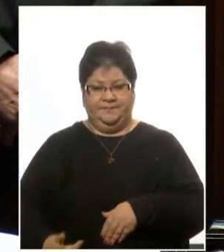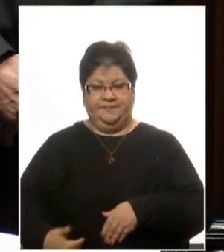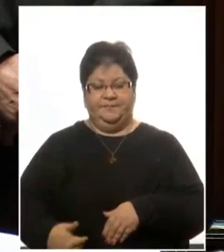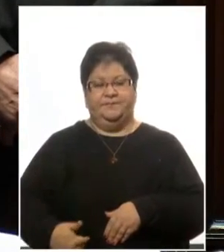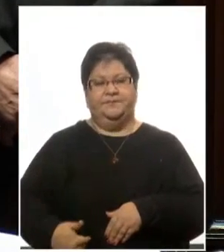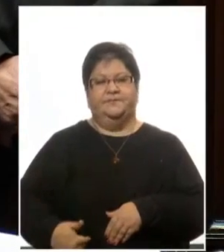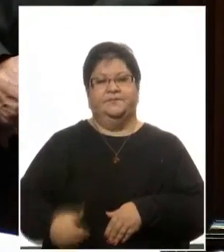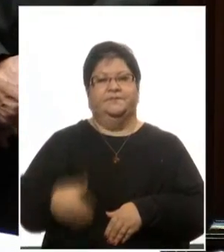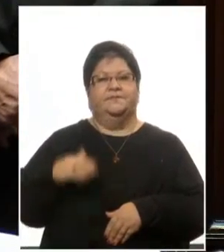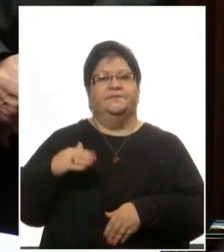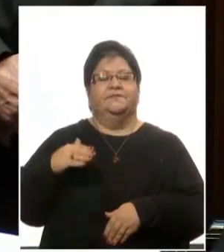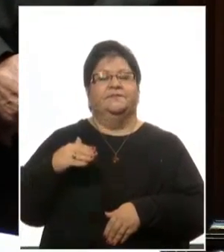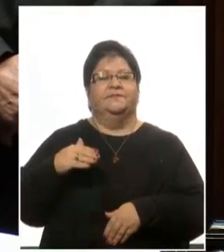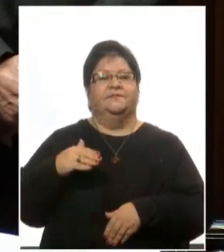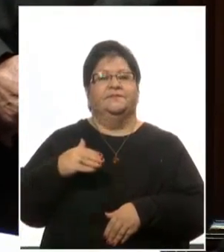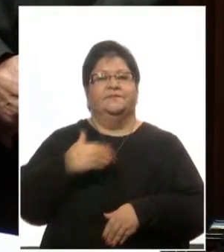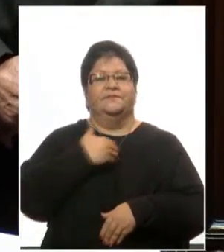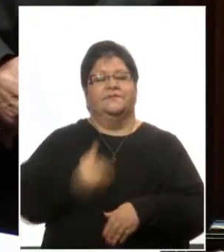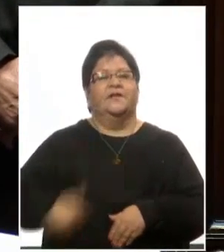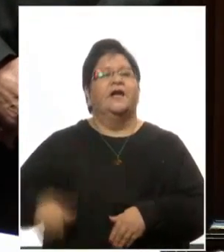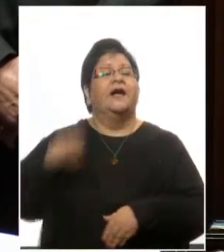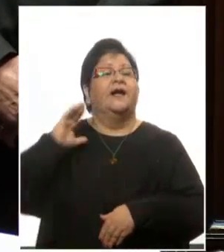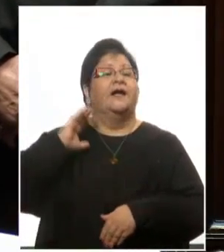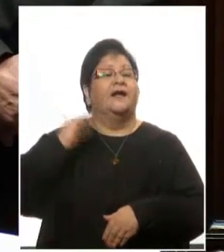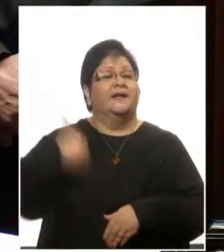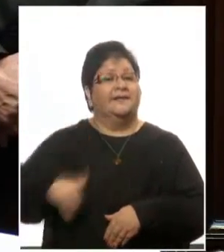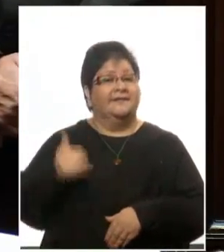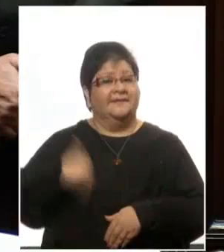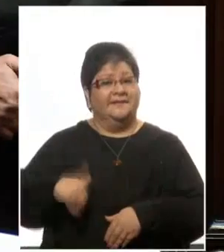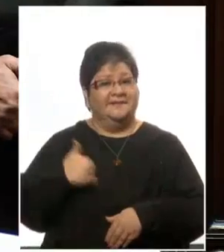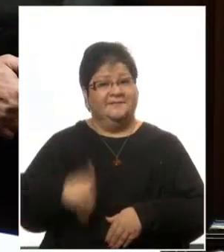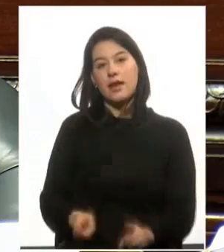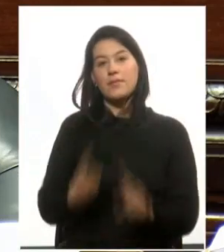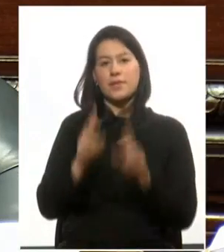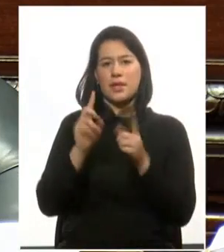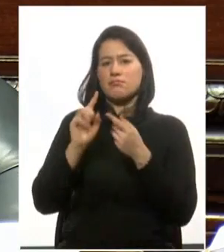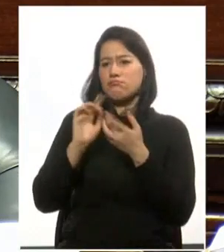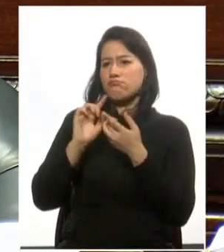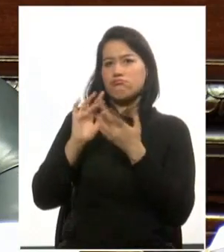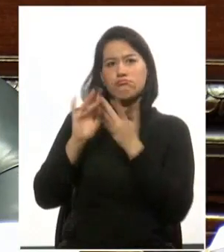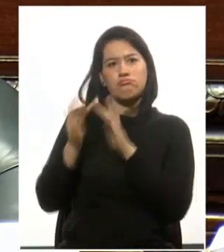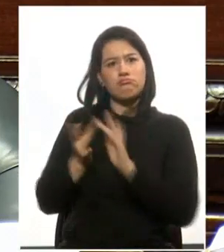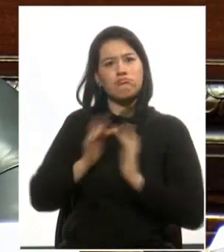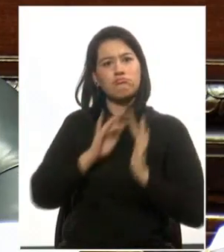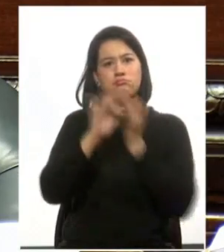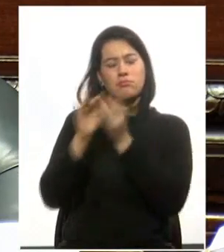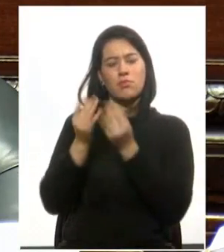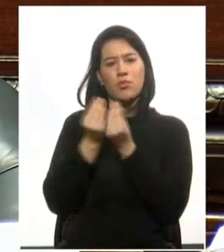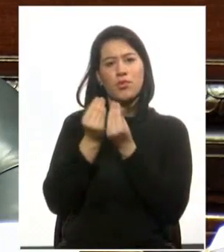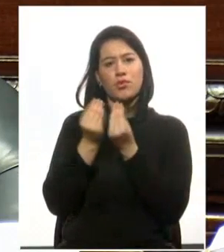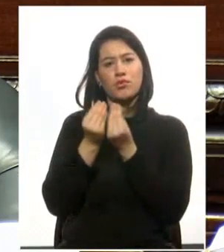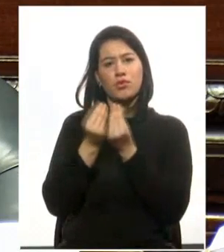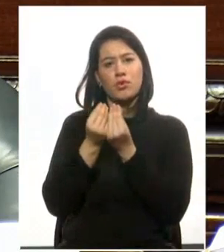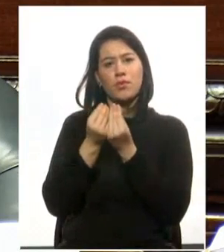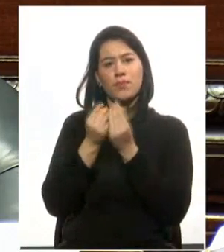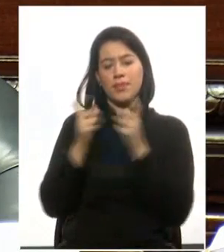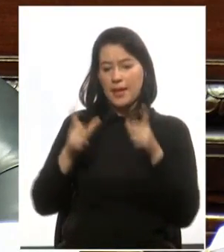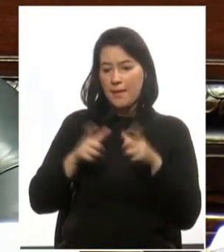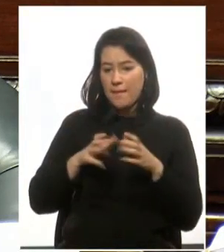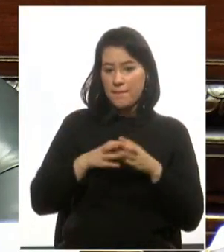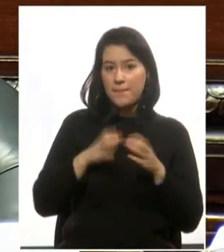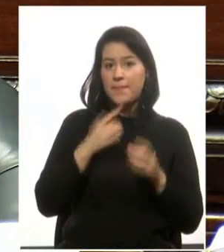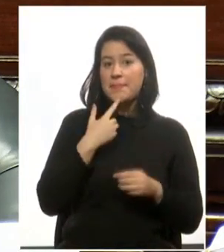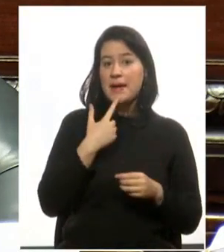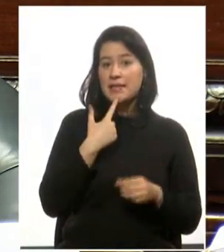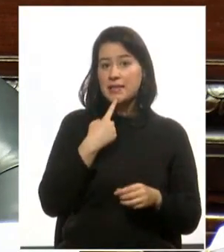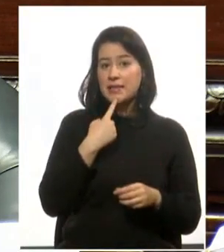Fernández, tiene una larga tradición de vinculación con el partido político